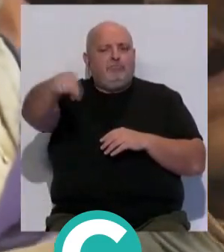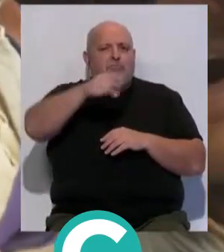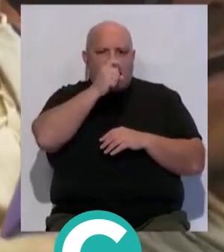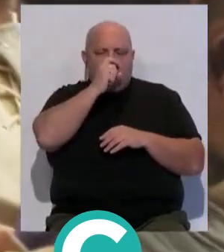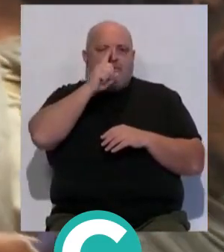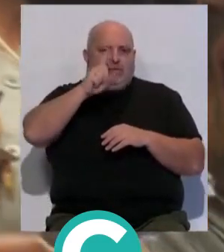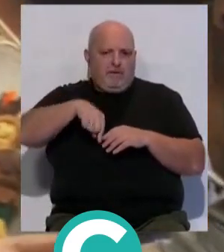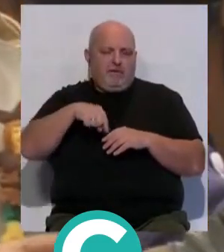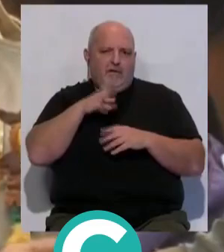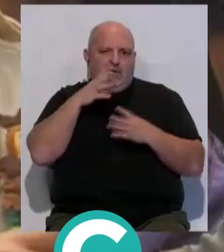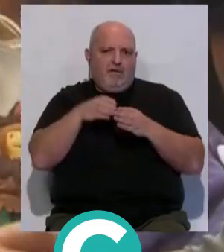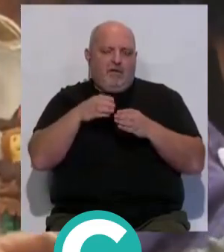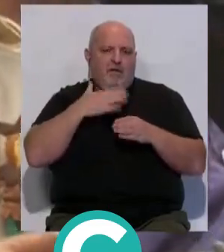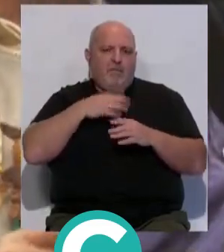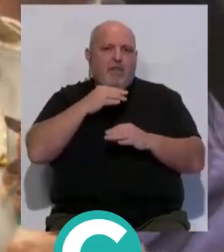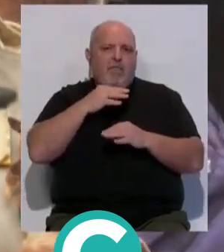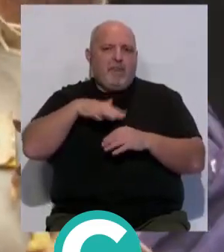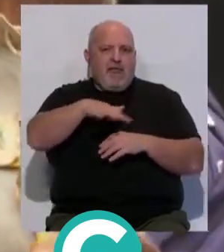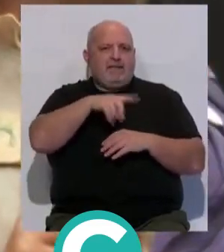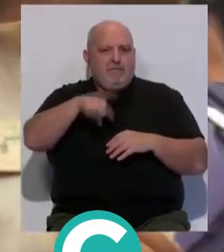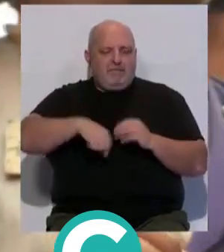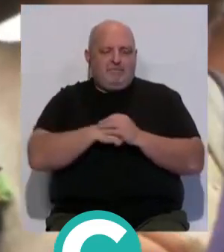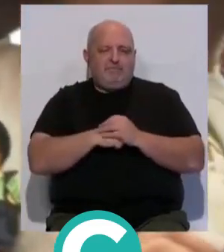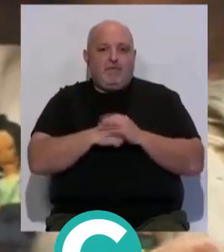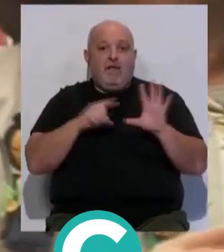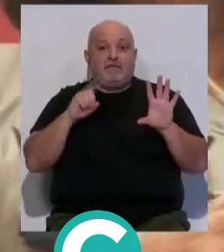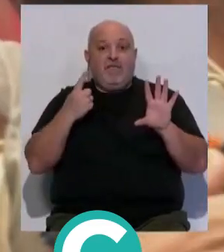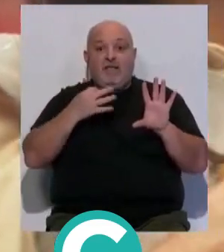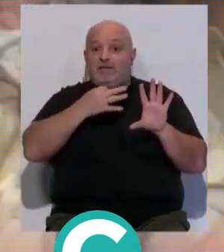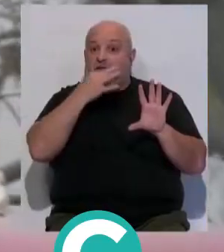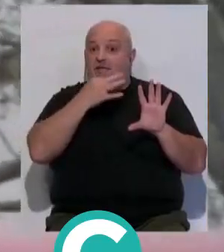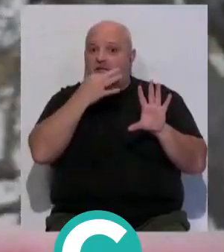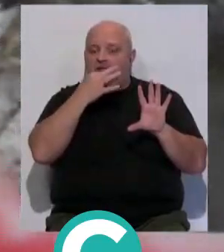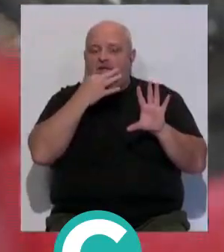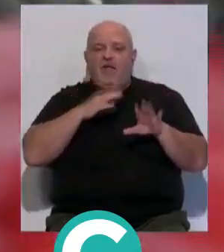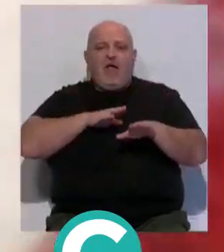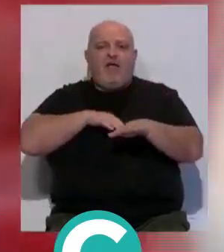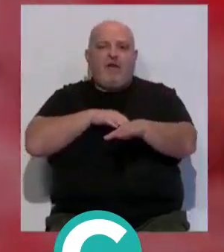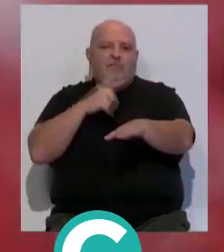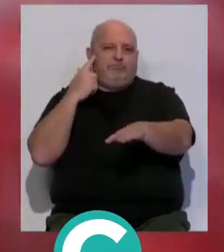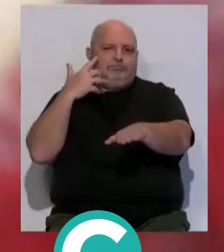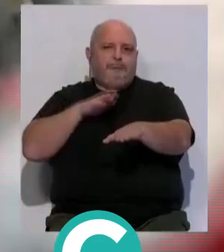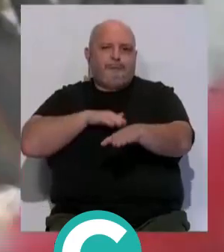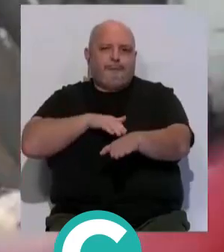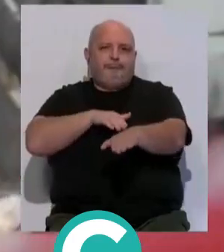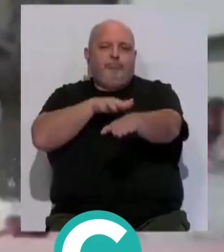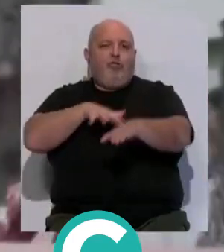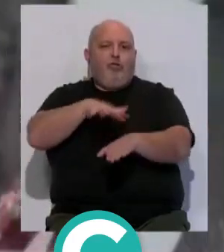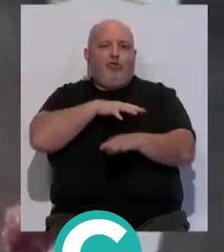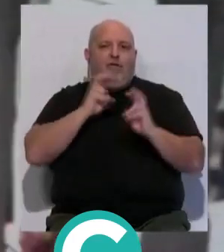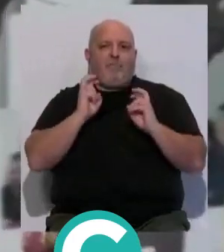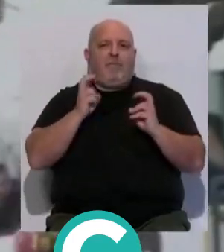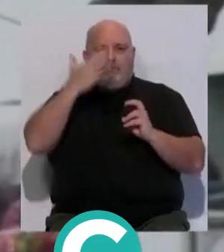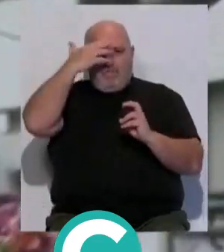histórico gaditano como la plaza de Mina. A las 6 de la tarde salía la gran cabalgata de carnaval de la glorieta